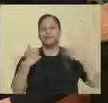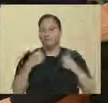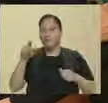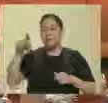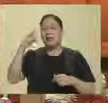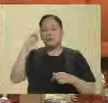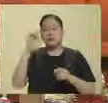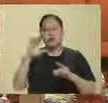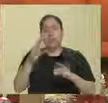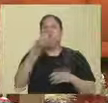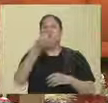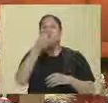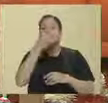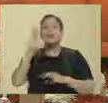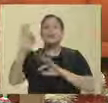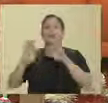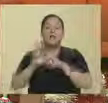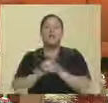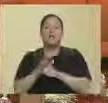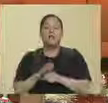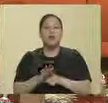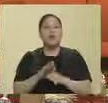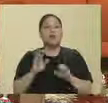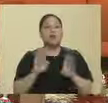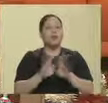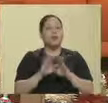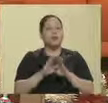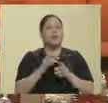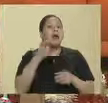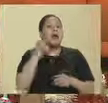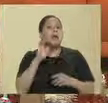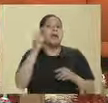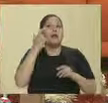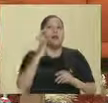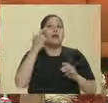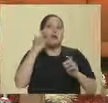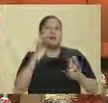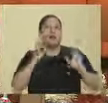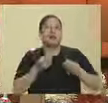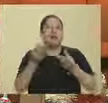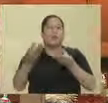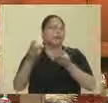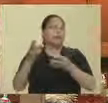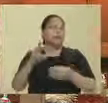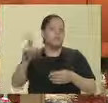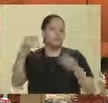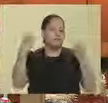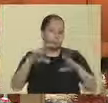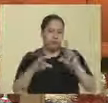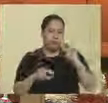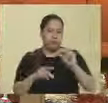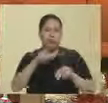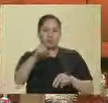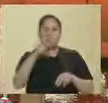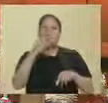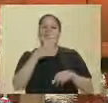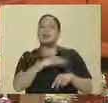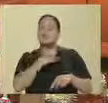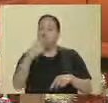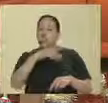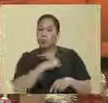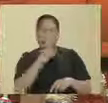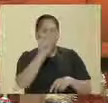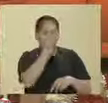manejo y el tratamiento y no andar dando bandazos. Claro. Y no perderlos. Observen a sus chamacos. Así es.